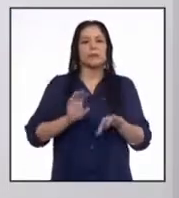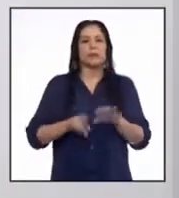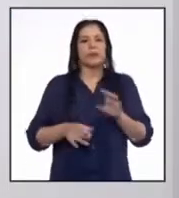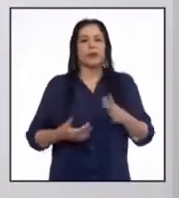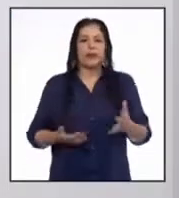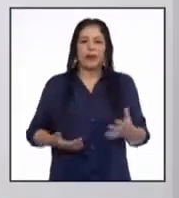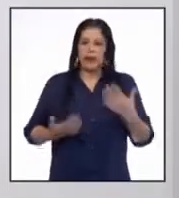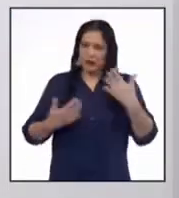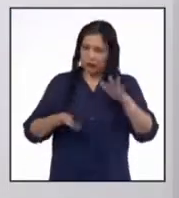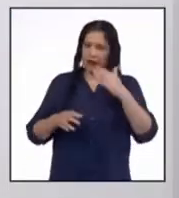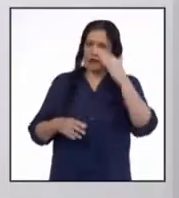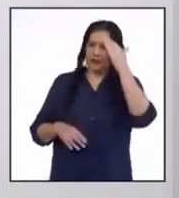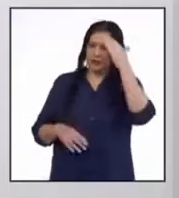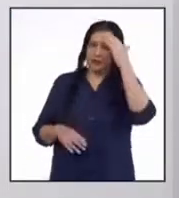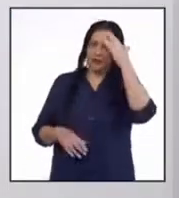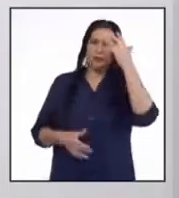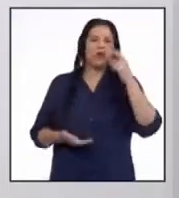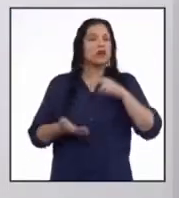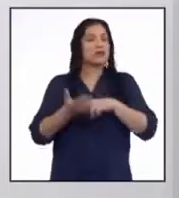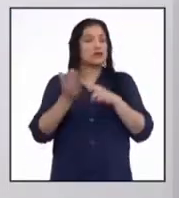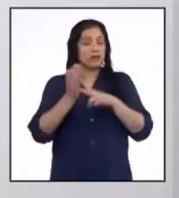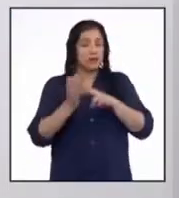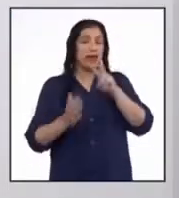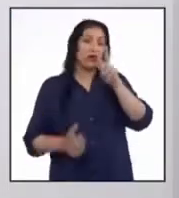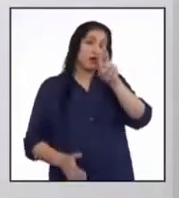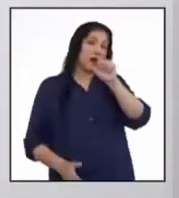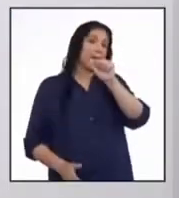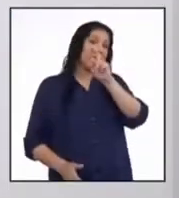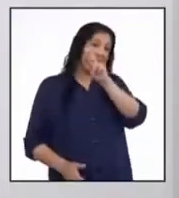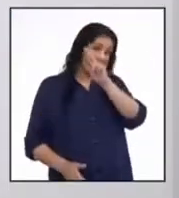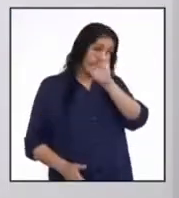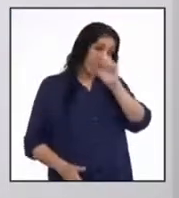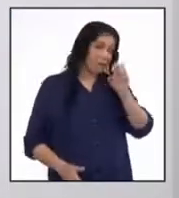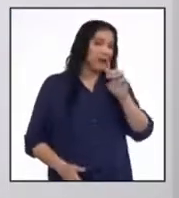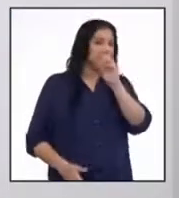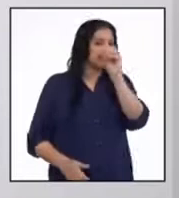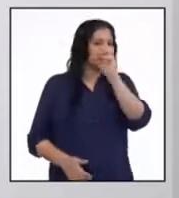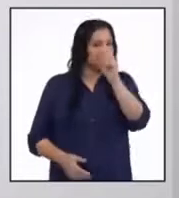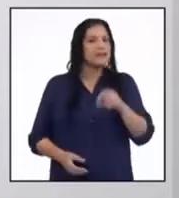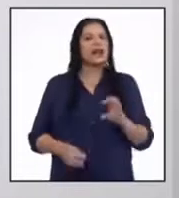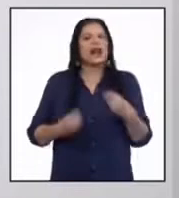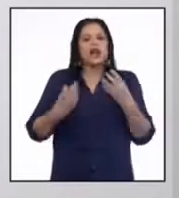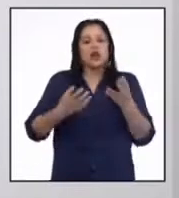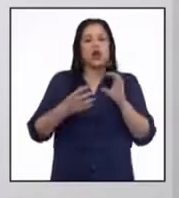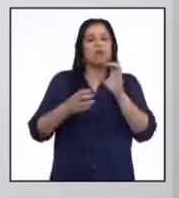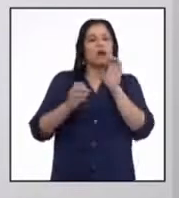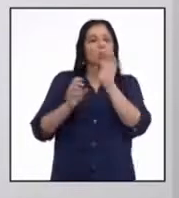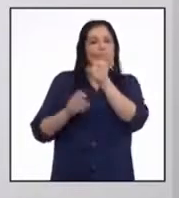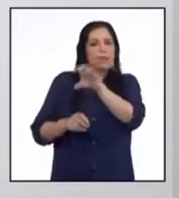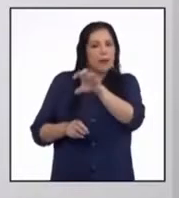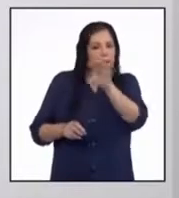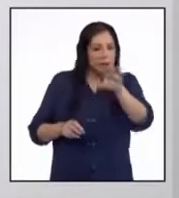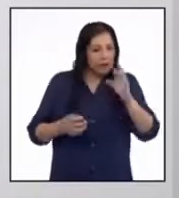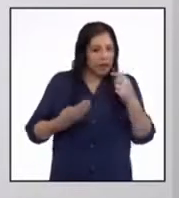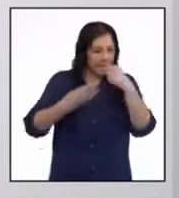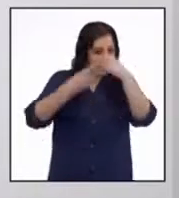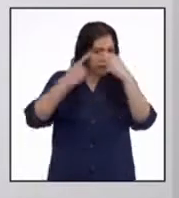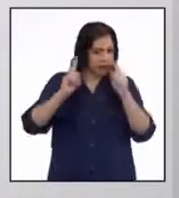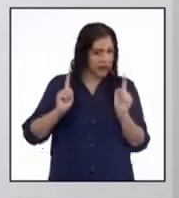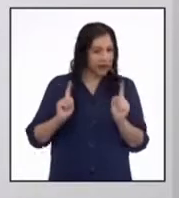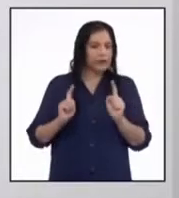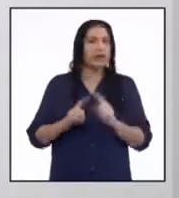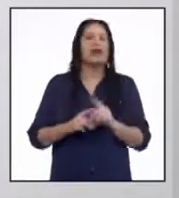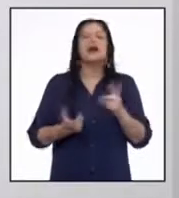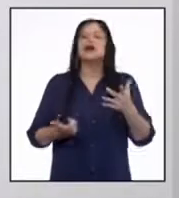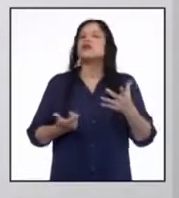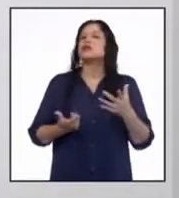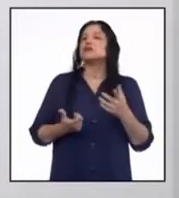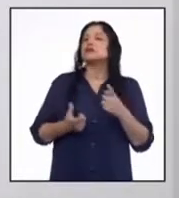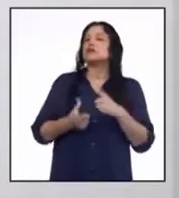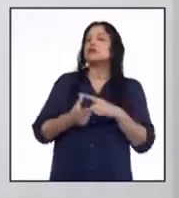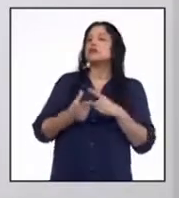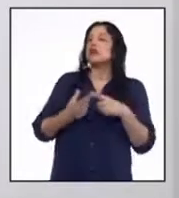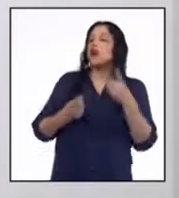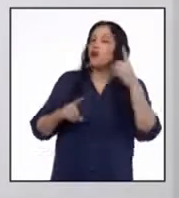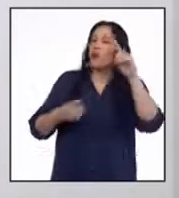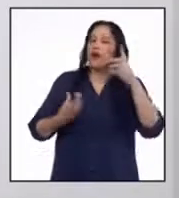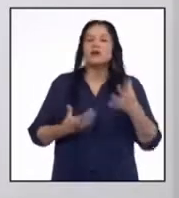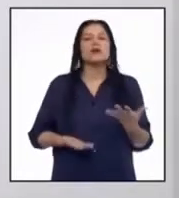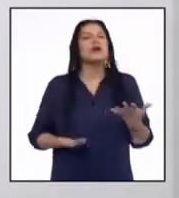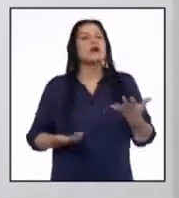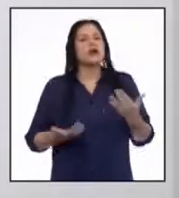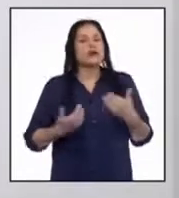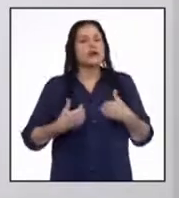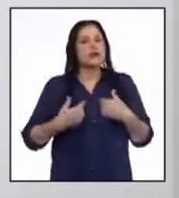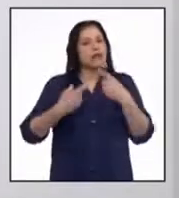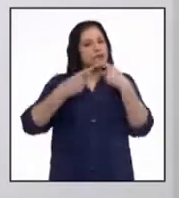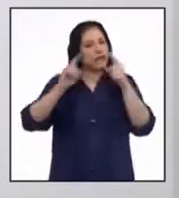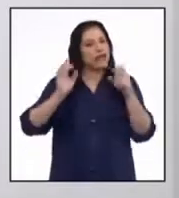Ya conocemos lo que es una variable estadística y cómo se clasifica. Entonces, según ello, corresponderá